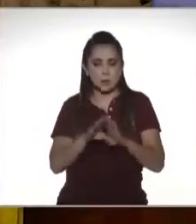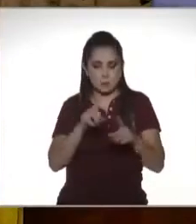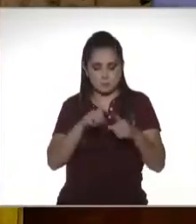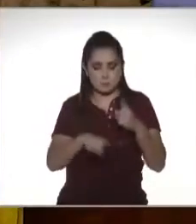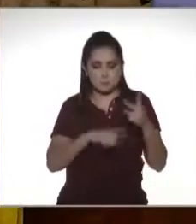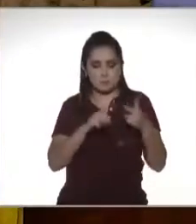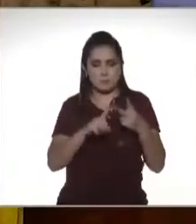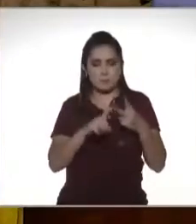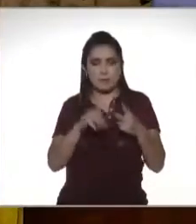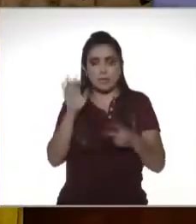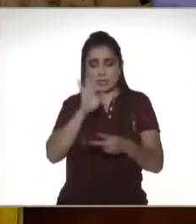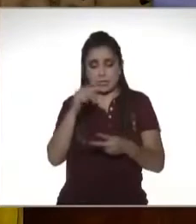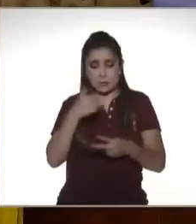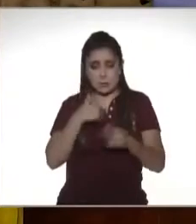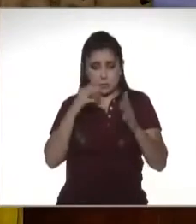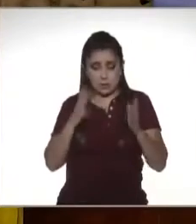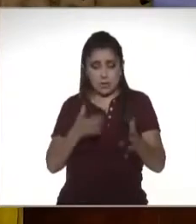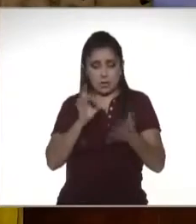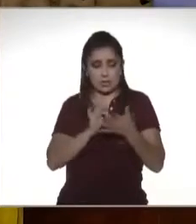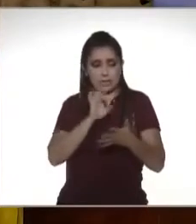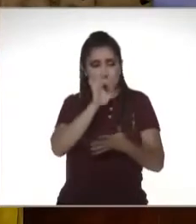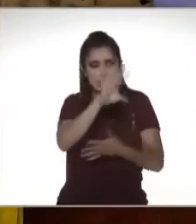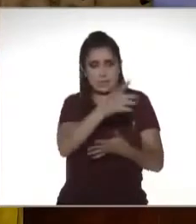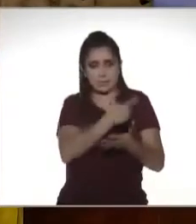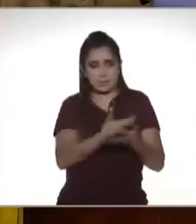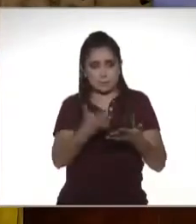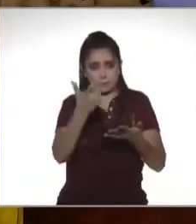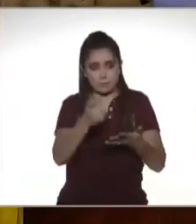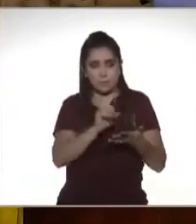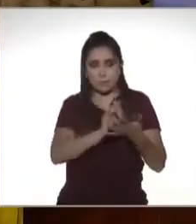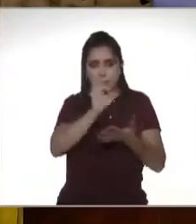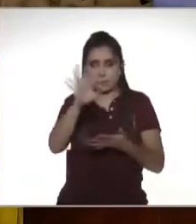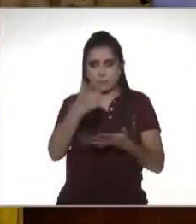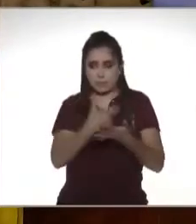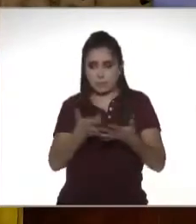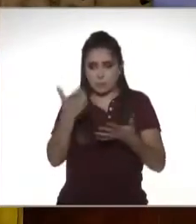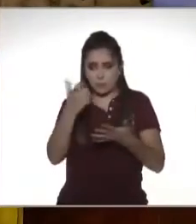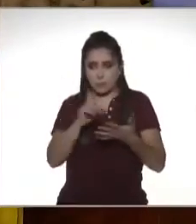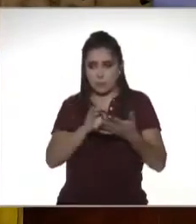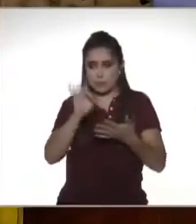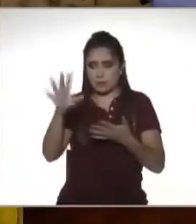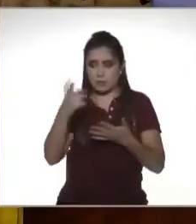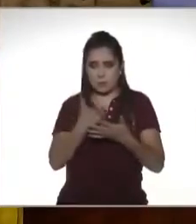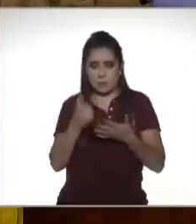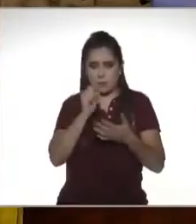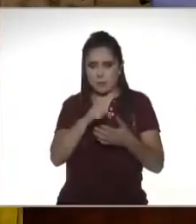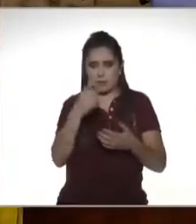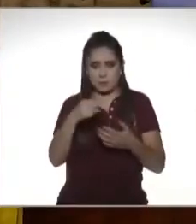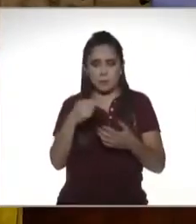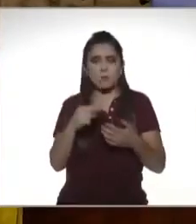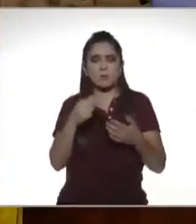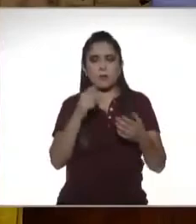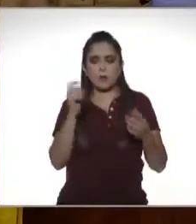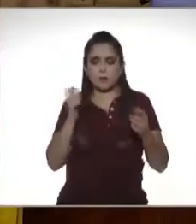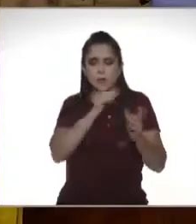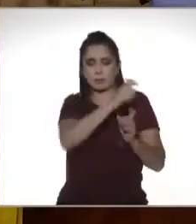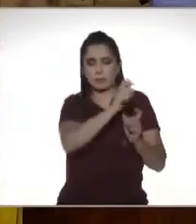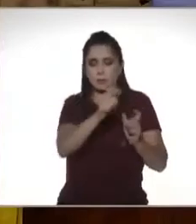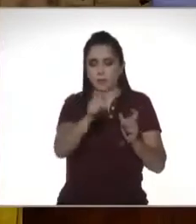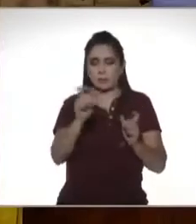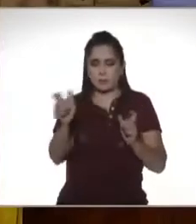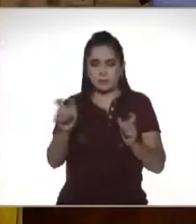pregunta es si se realiza una transferencia de nómina a otra del mismo contribuyente cómo se considera la